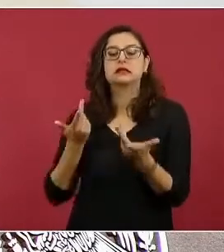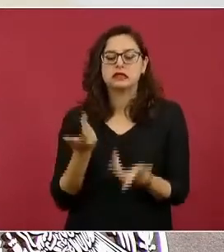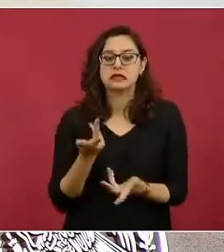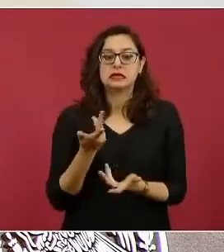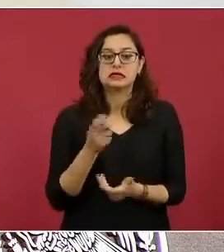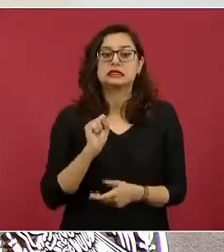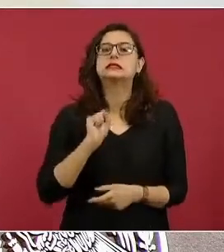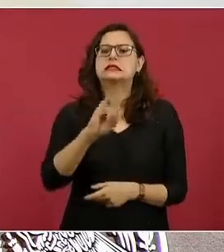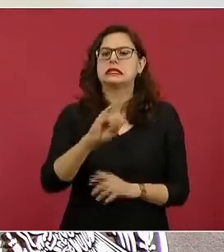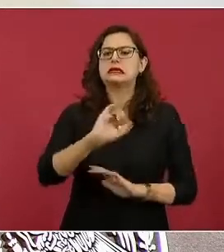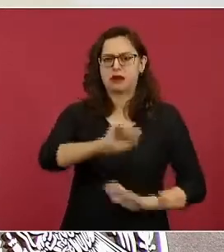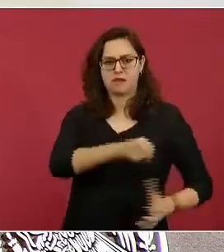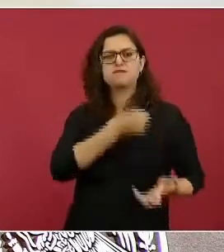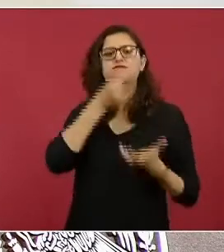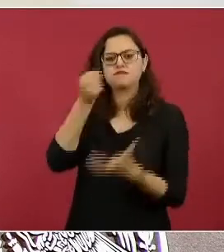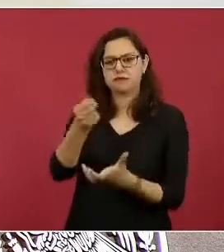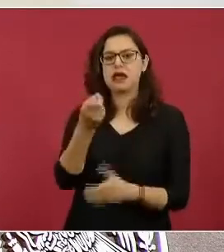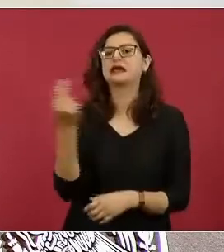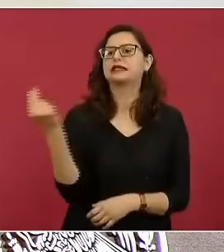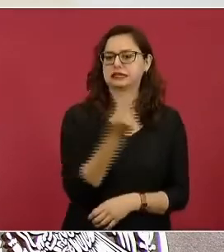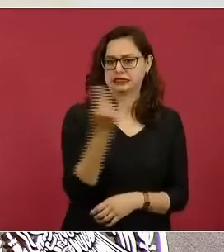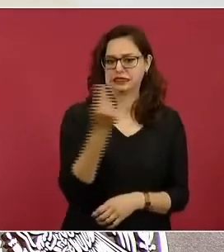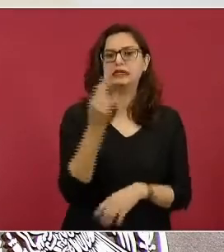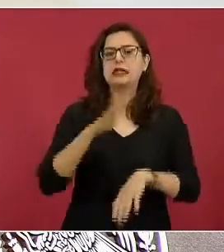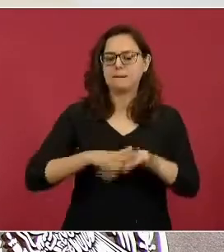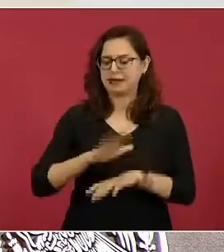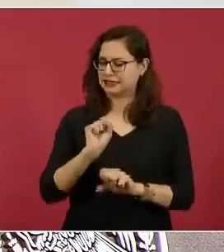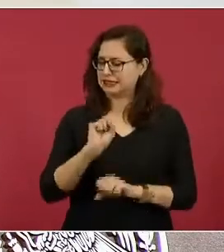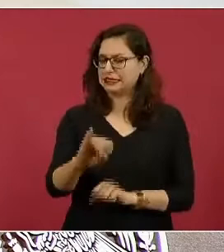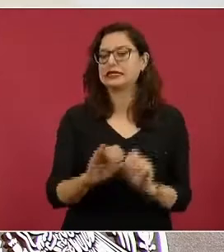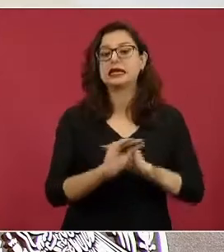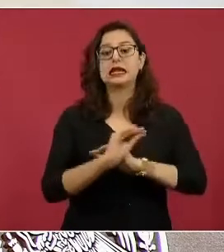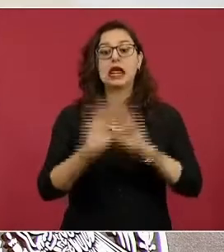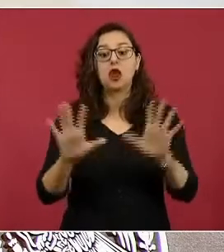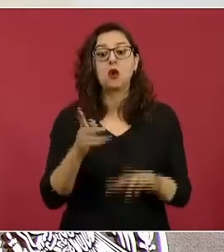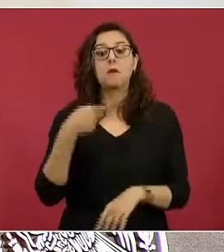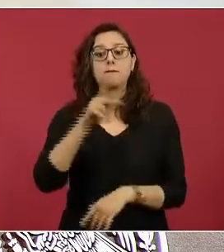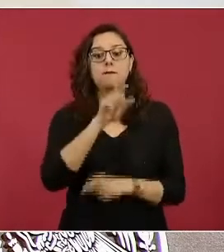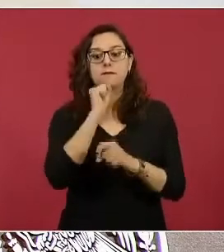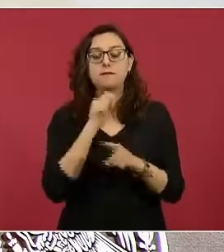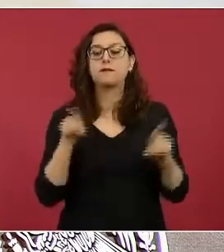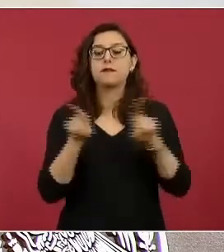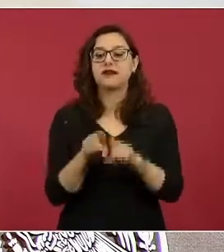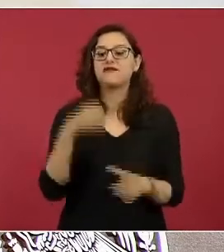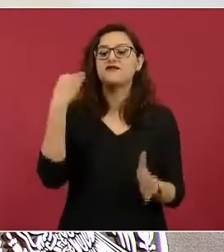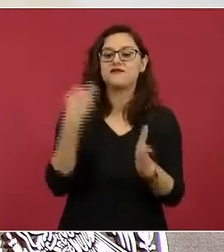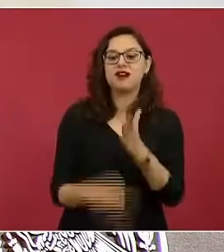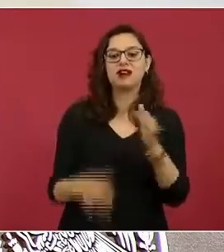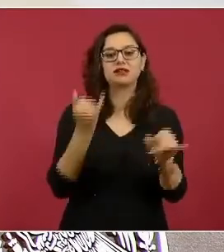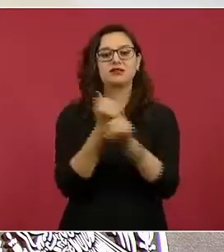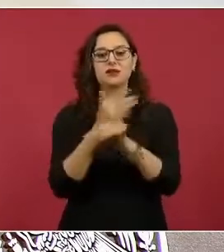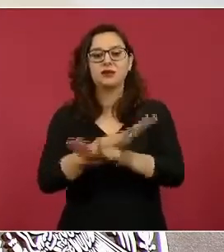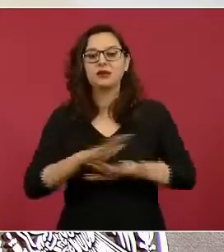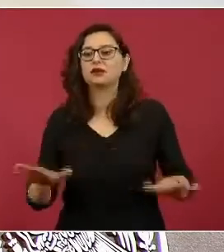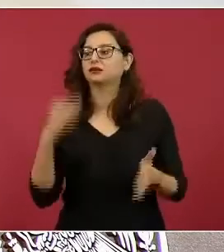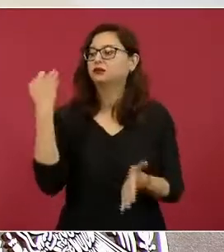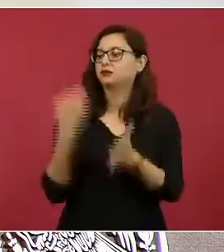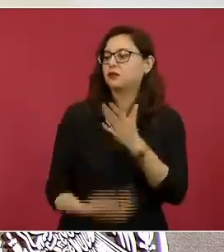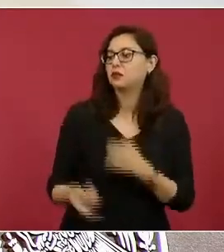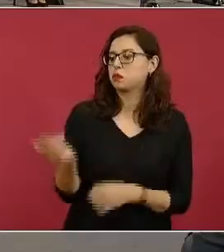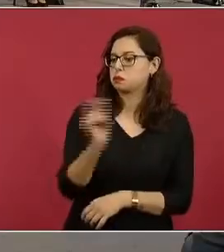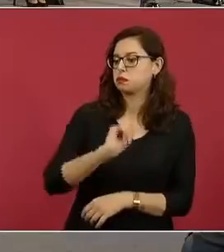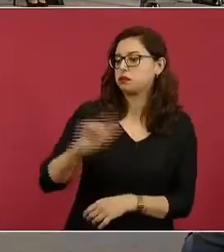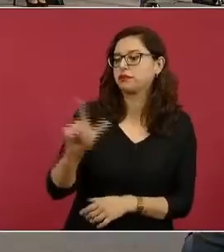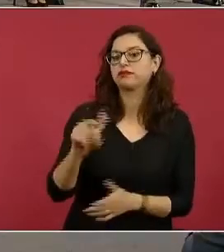que el problema está en la falta de información, en falta de compartir información, en negligencia, en obstrucción por